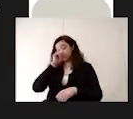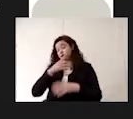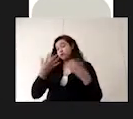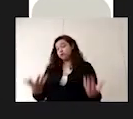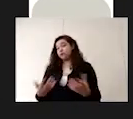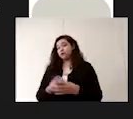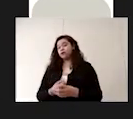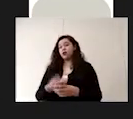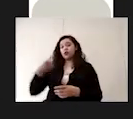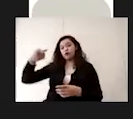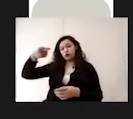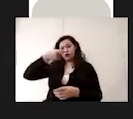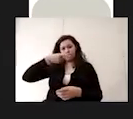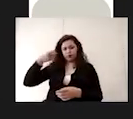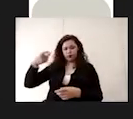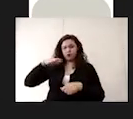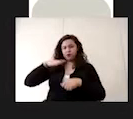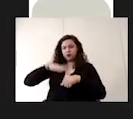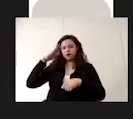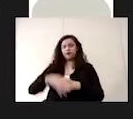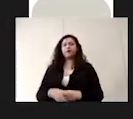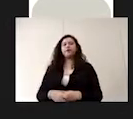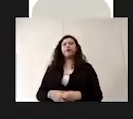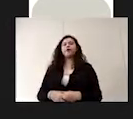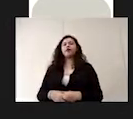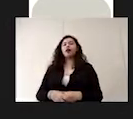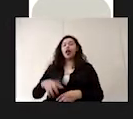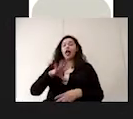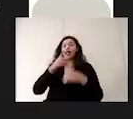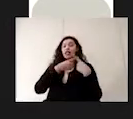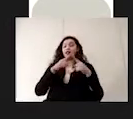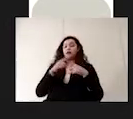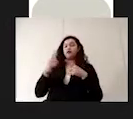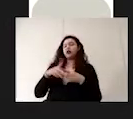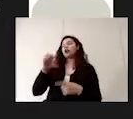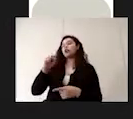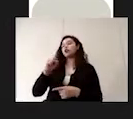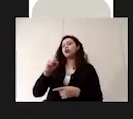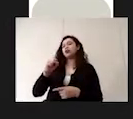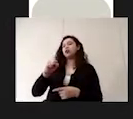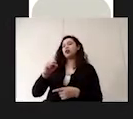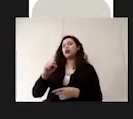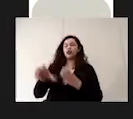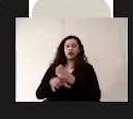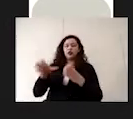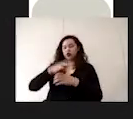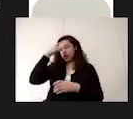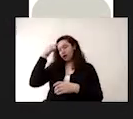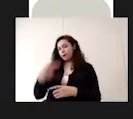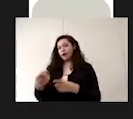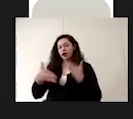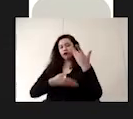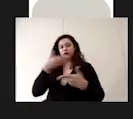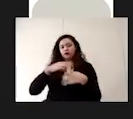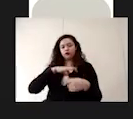rociador. Ahora, tenemos diferentes soluciones para poder lograr este proceso de desinfección.